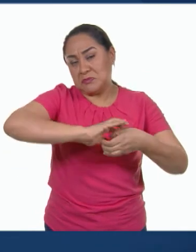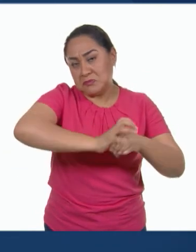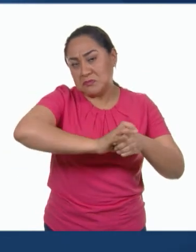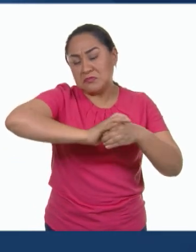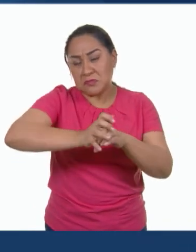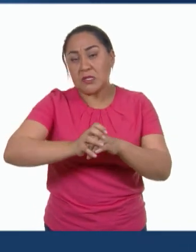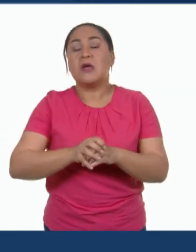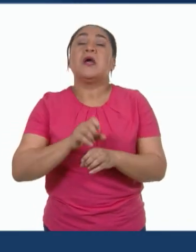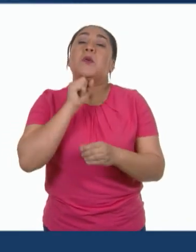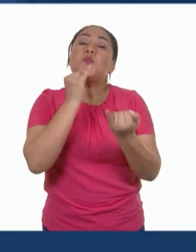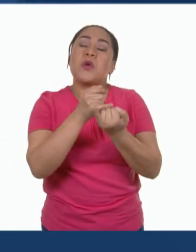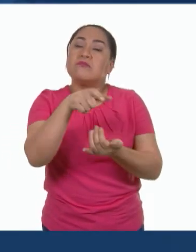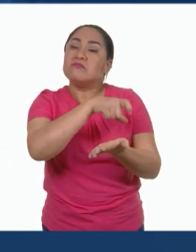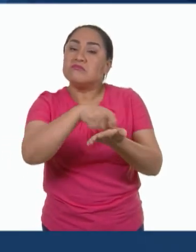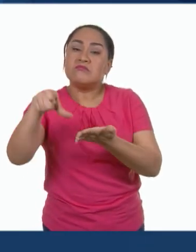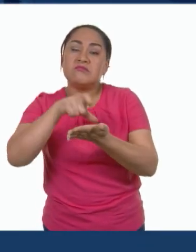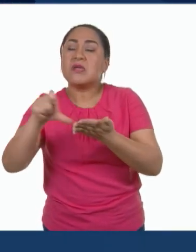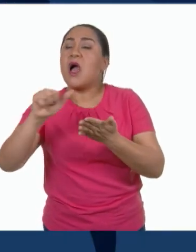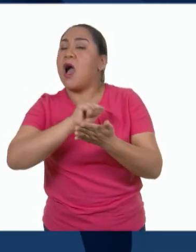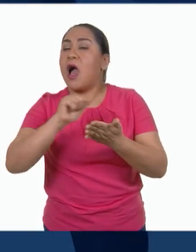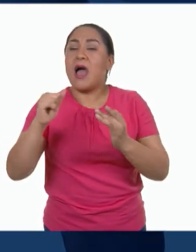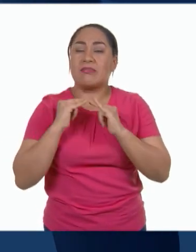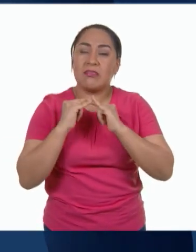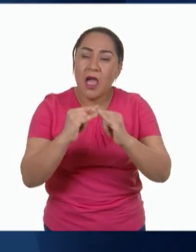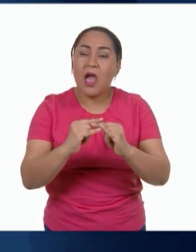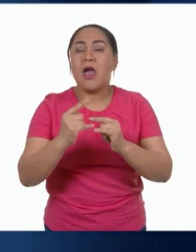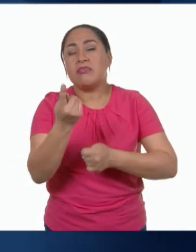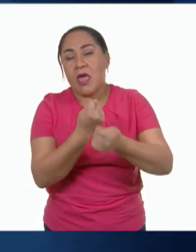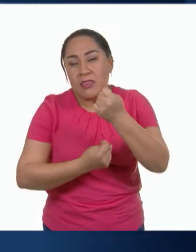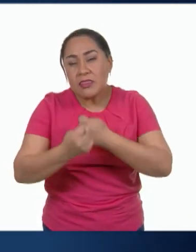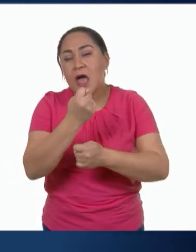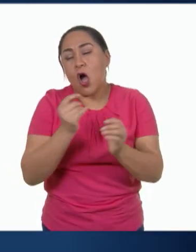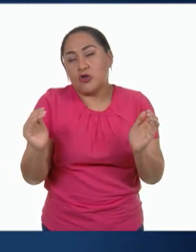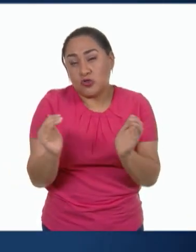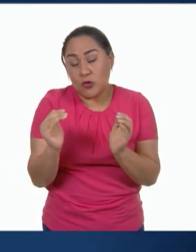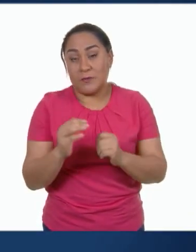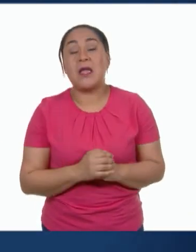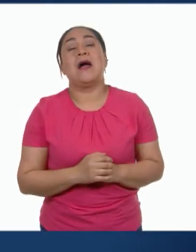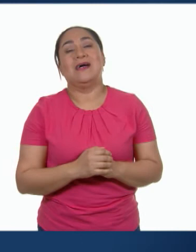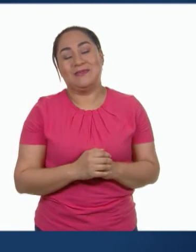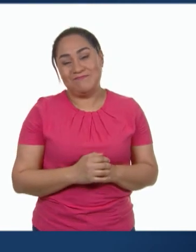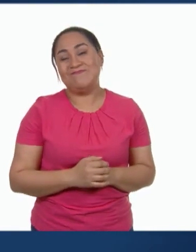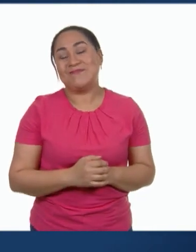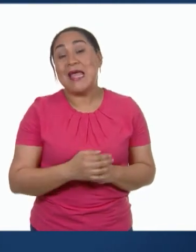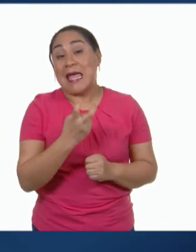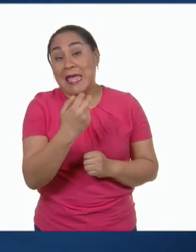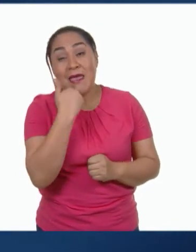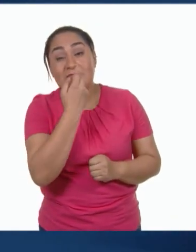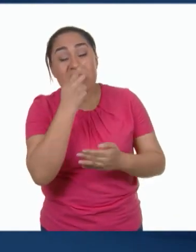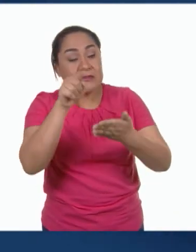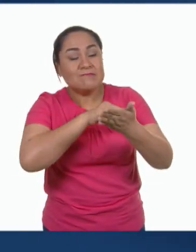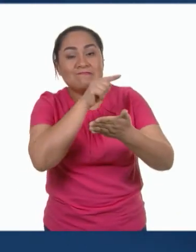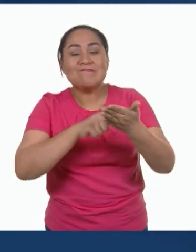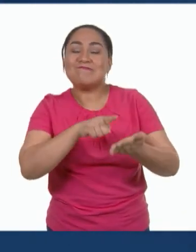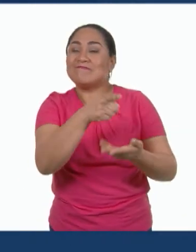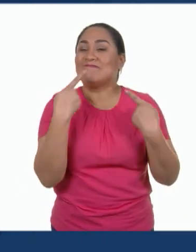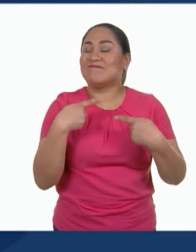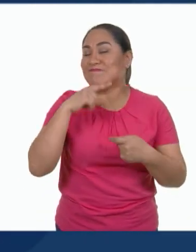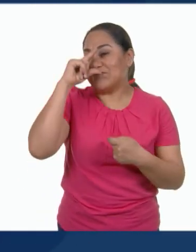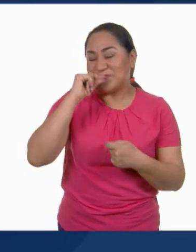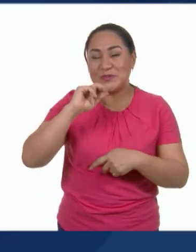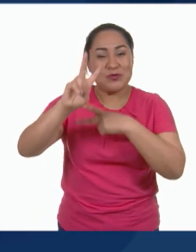las compras en los negocios locales. Esto quiere decir que esta persona no pudo cumplir con dichas actividades